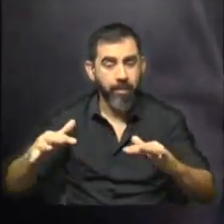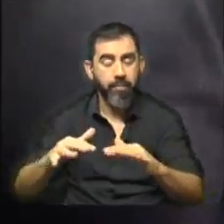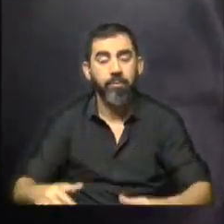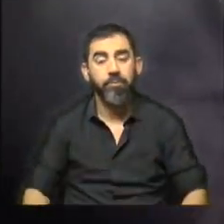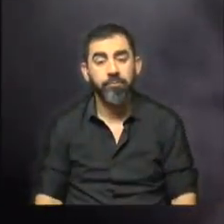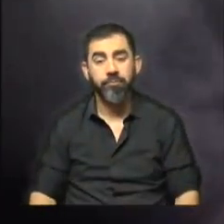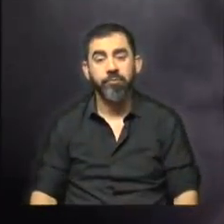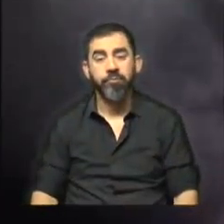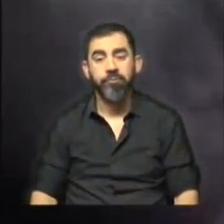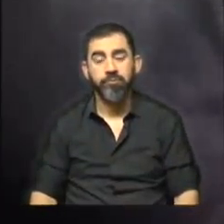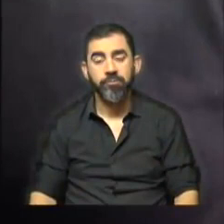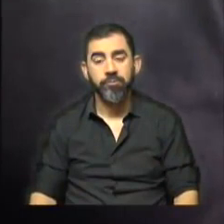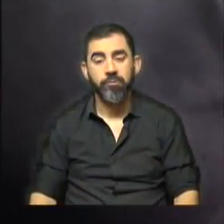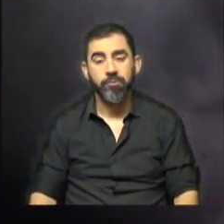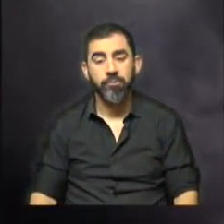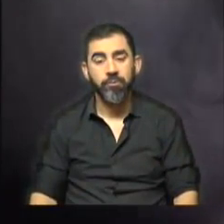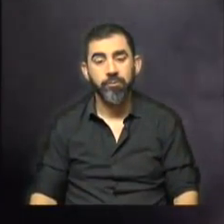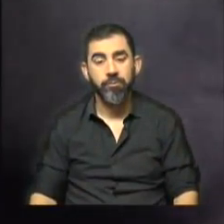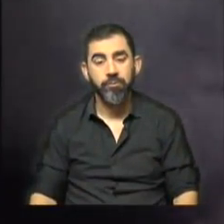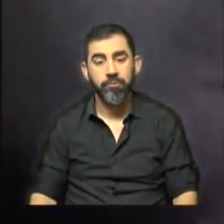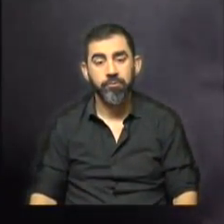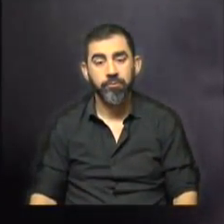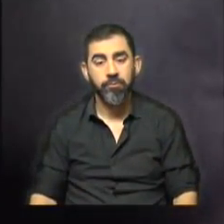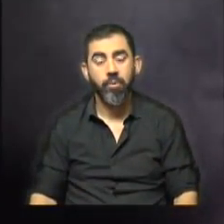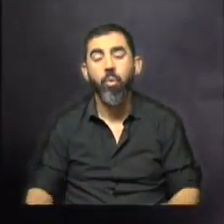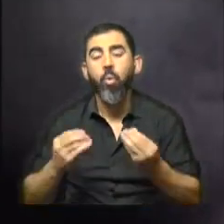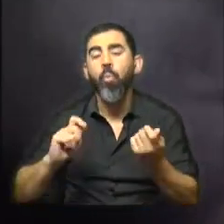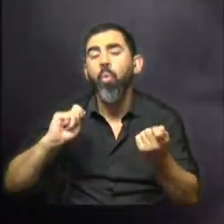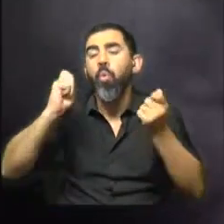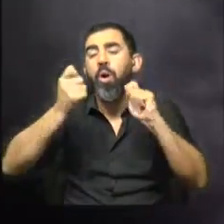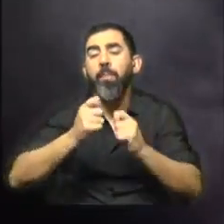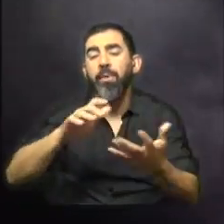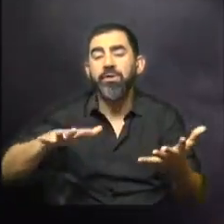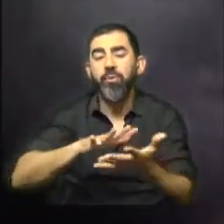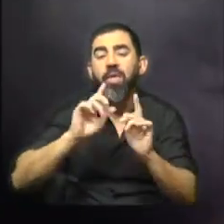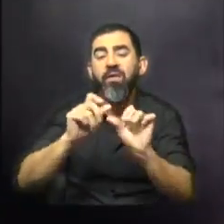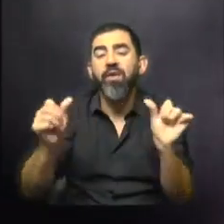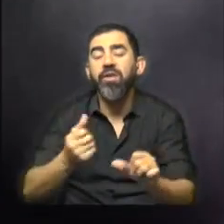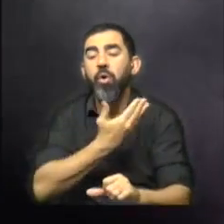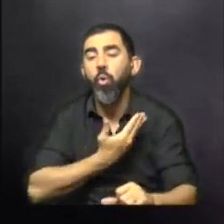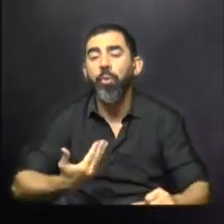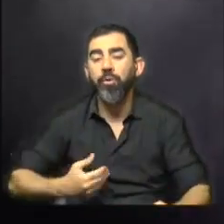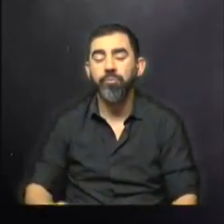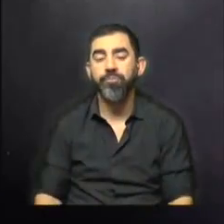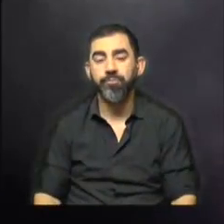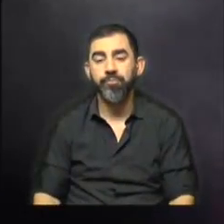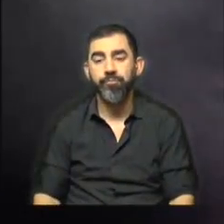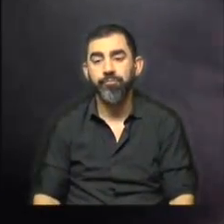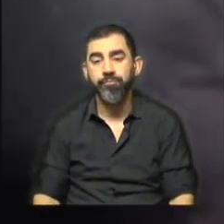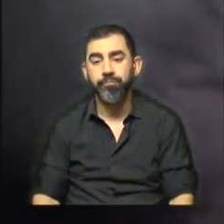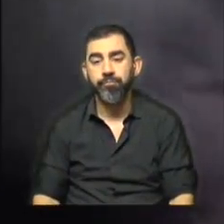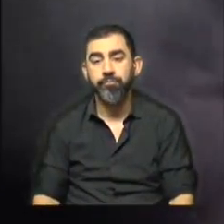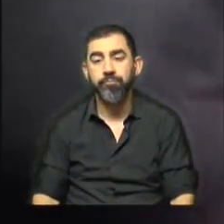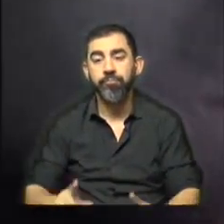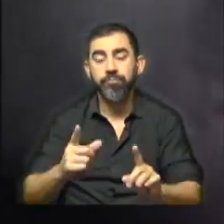digamos, cambiar esta ecuación, ¿qué es lo que tendría que hacer el gobierno? Creo que se deben implementar